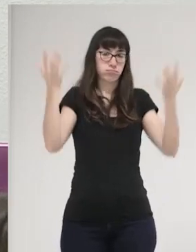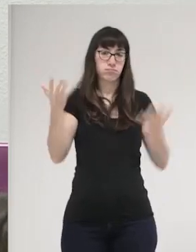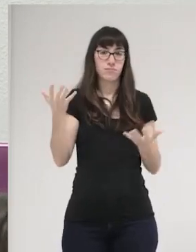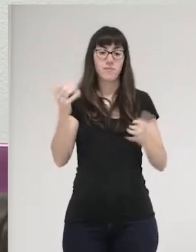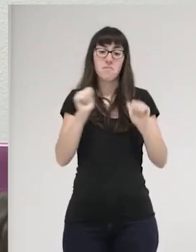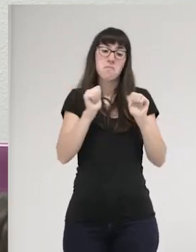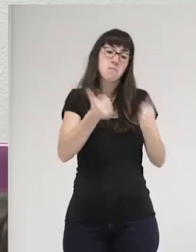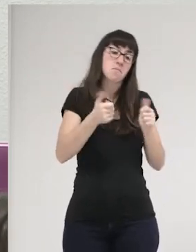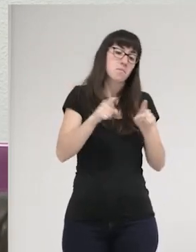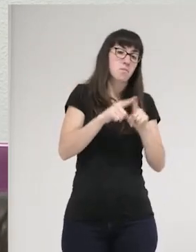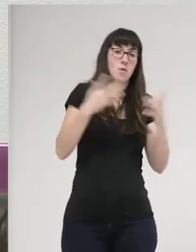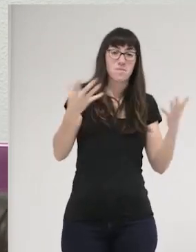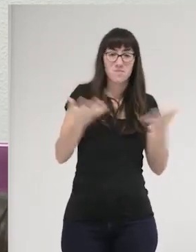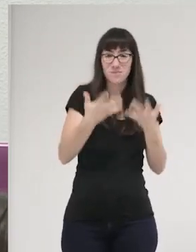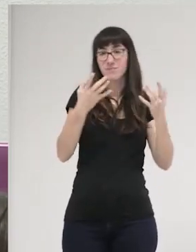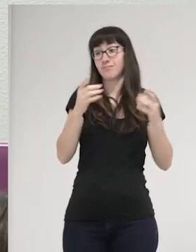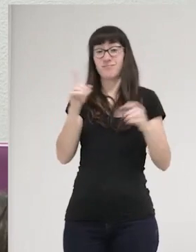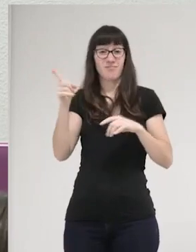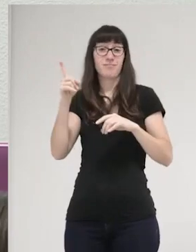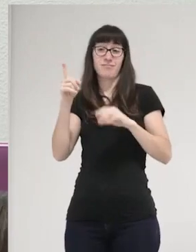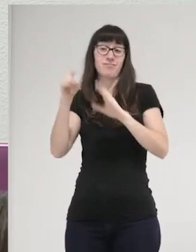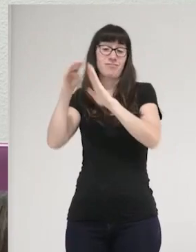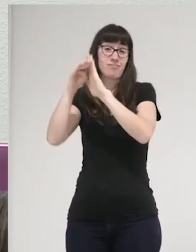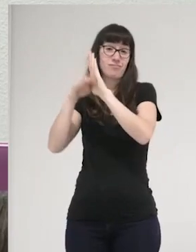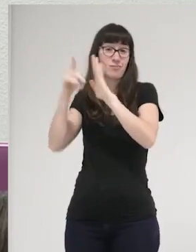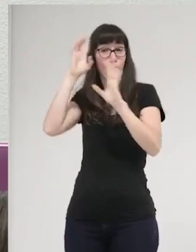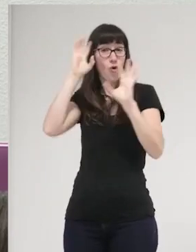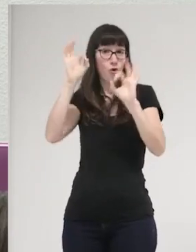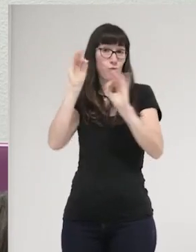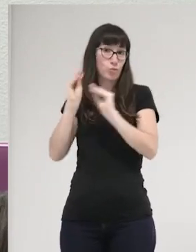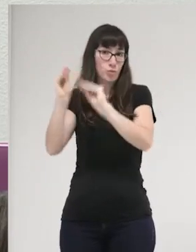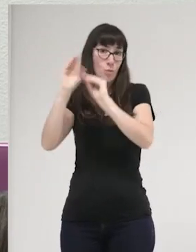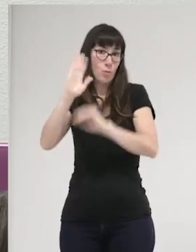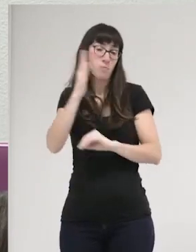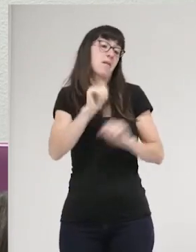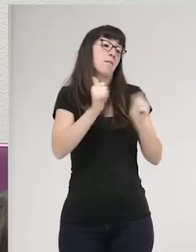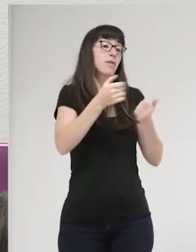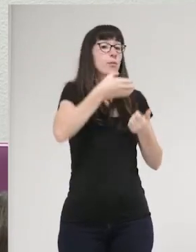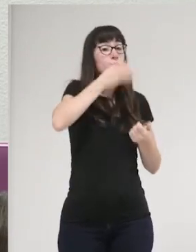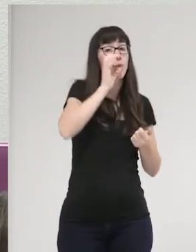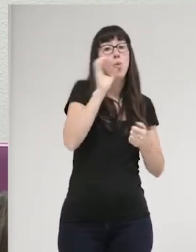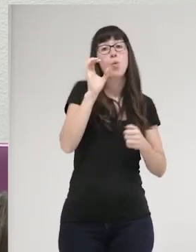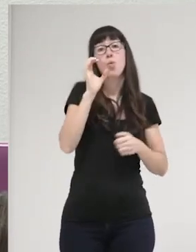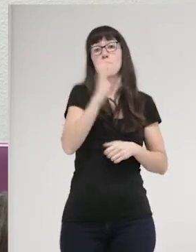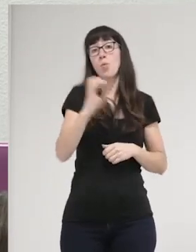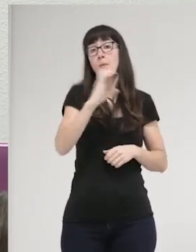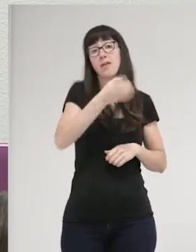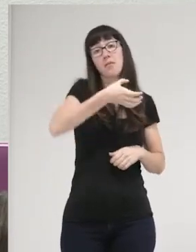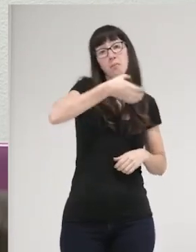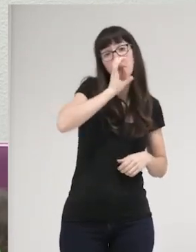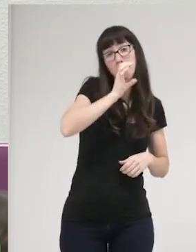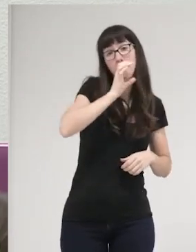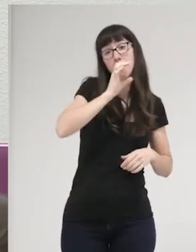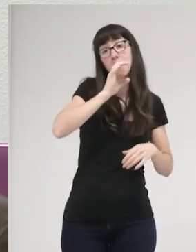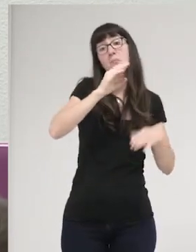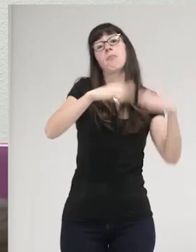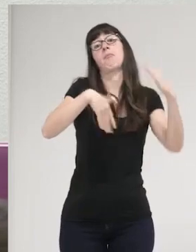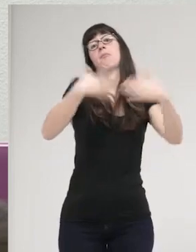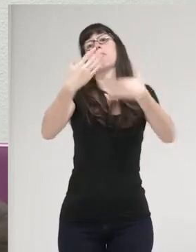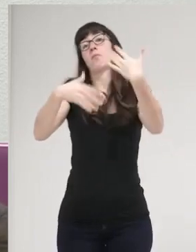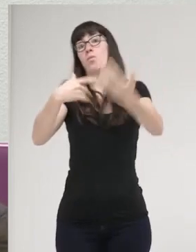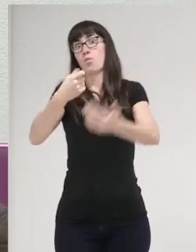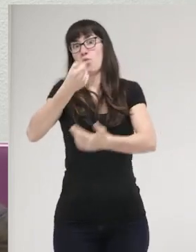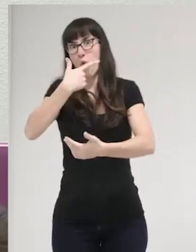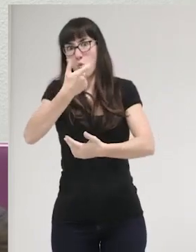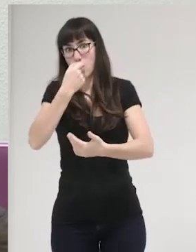se empieza, también son las lógicas en muchas otras, se empieza bebiendo un cubata y se acaba en las drogas duras, bueno, son